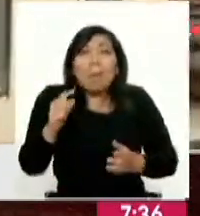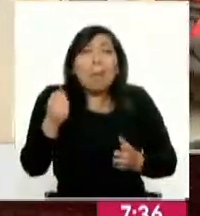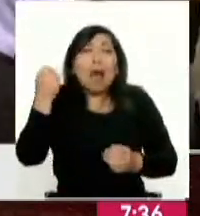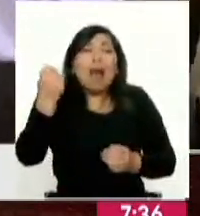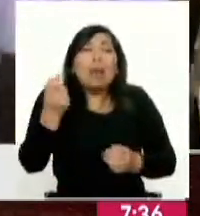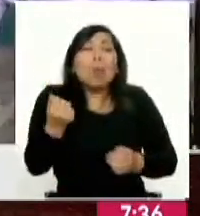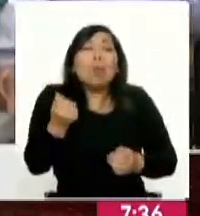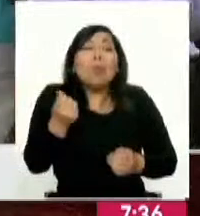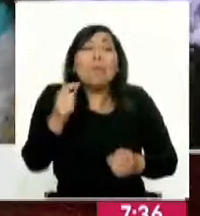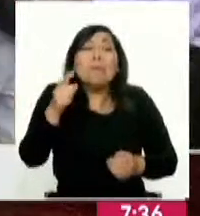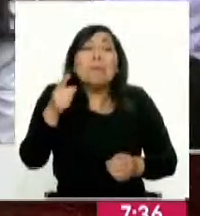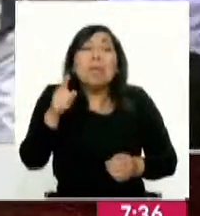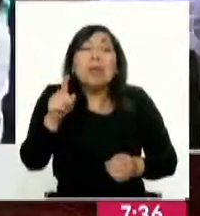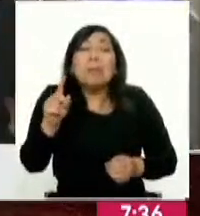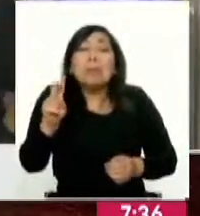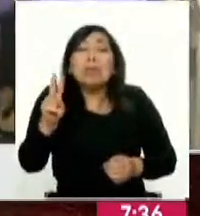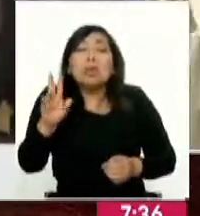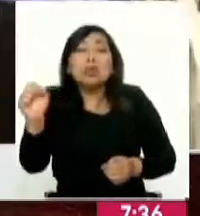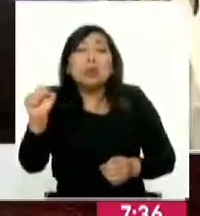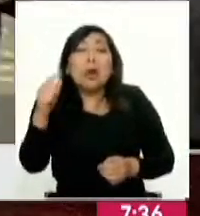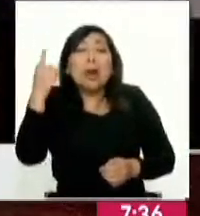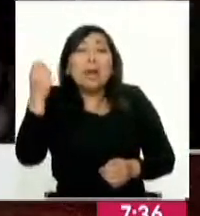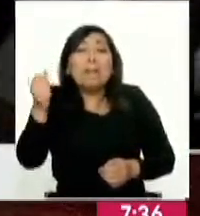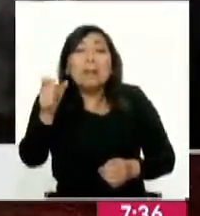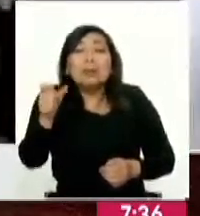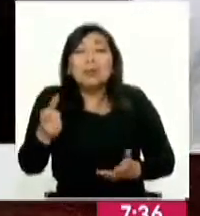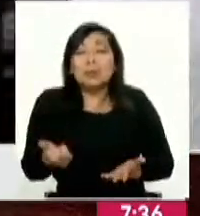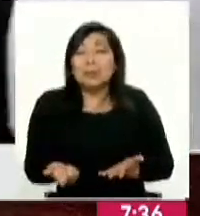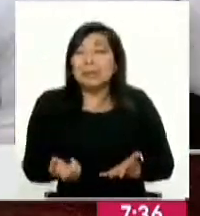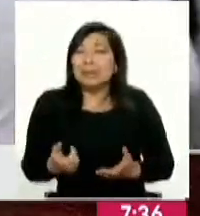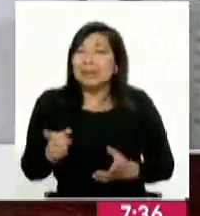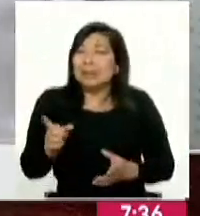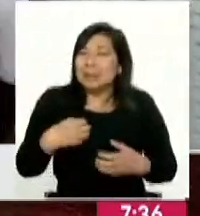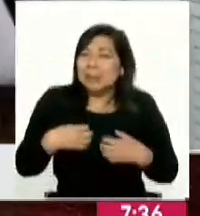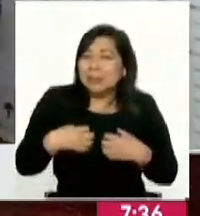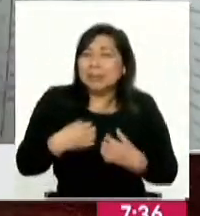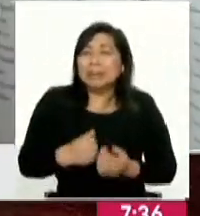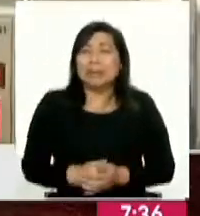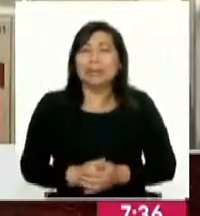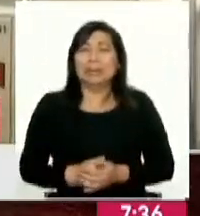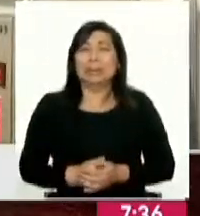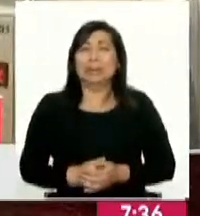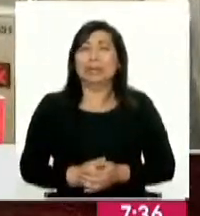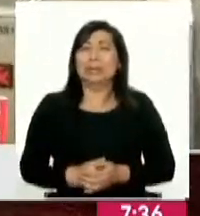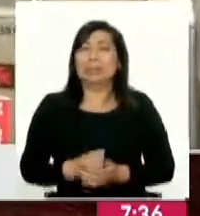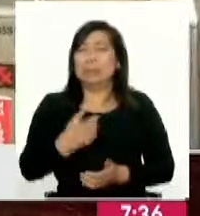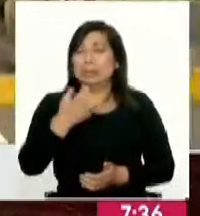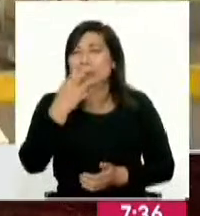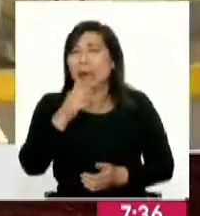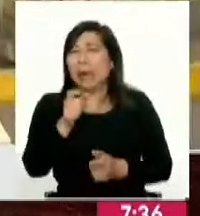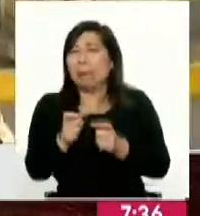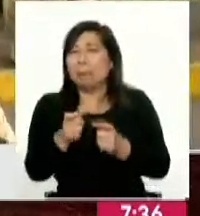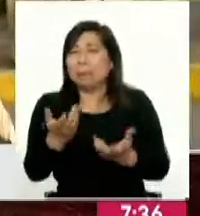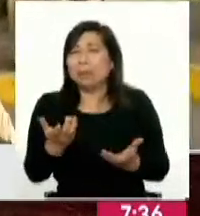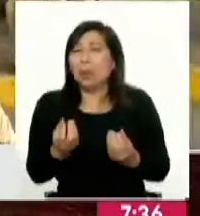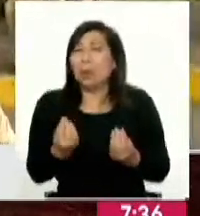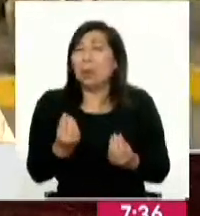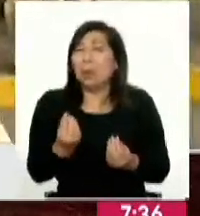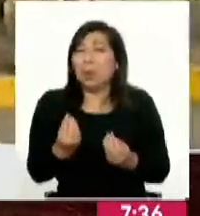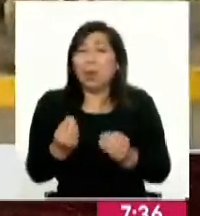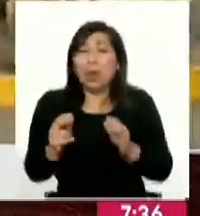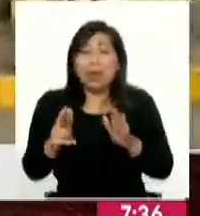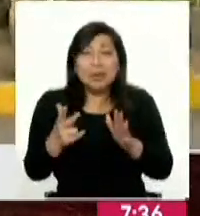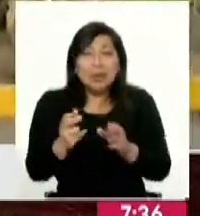soles. Entonces, se entiende la incomodidad, el malestar, el enojo, porque transcurrió